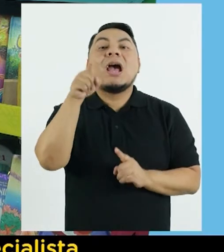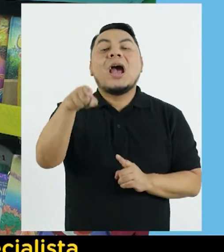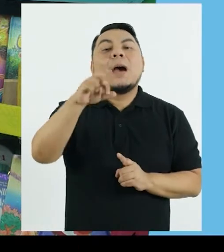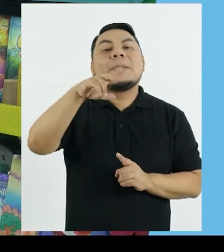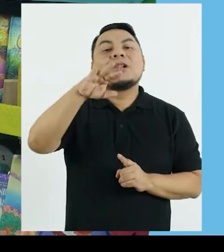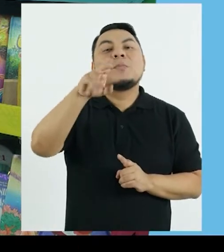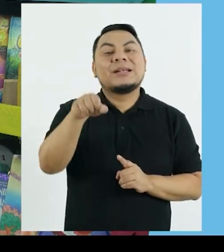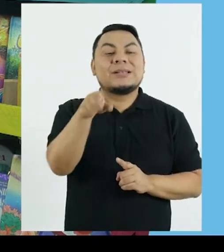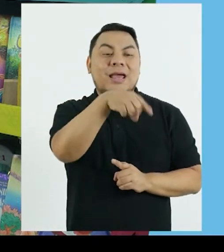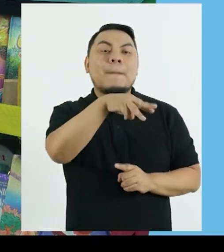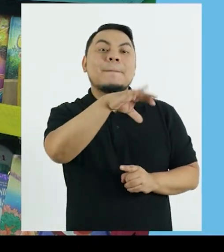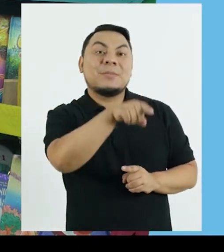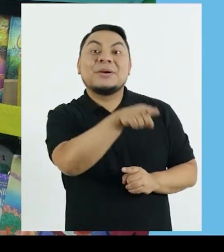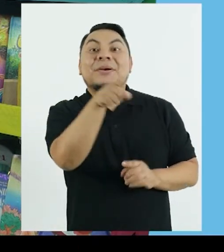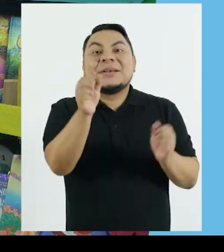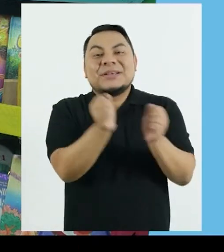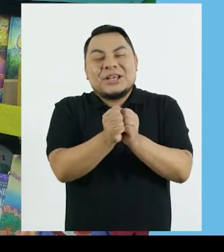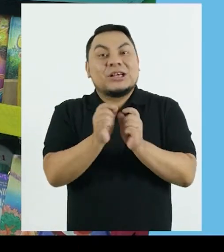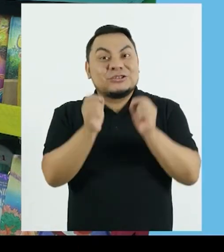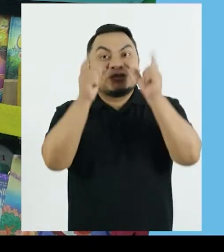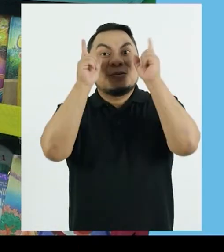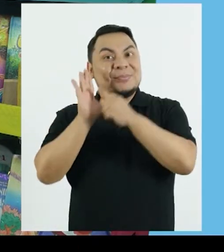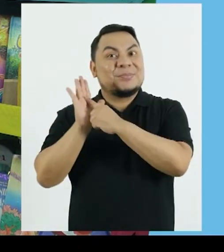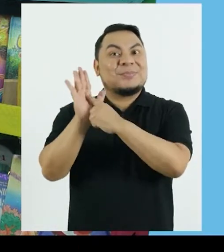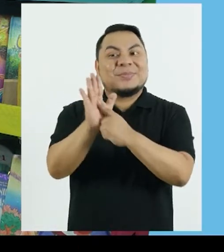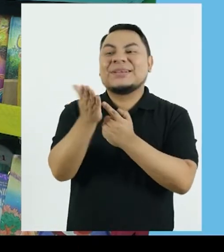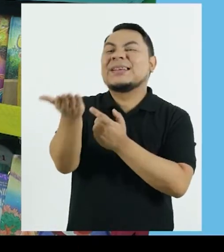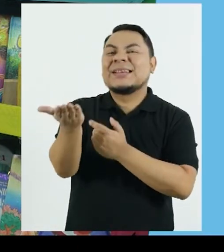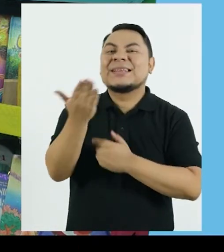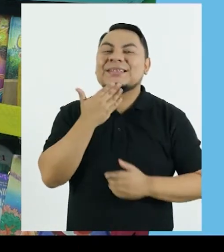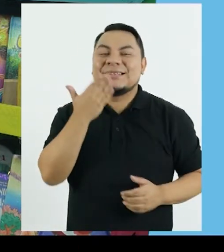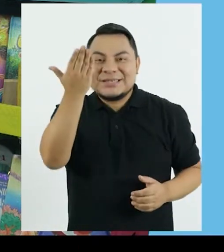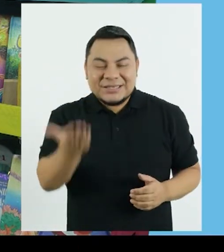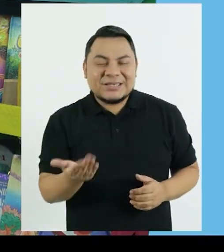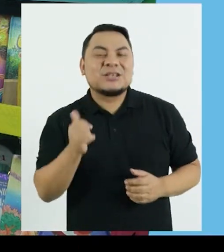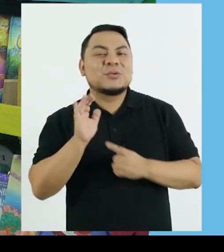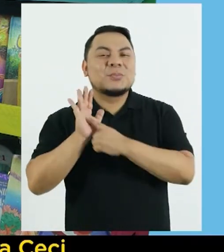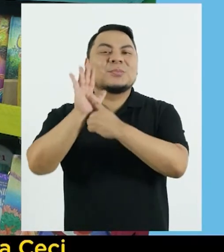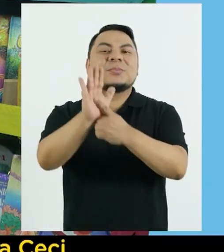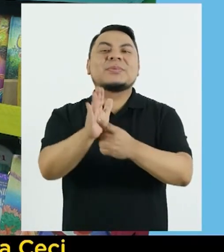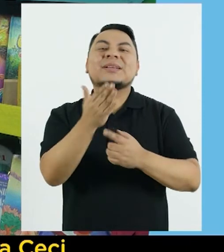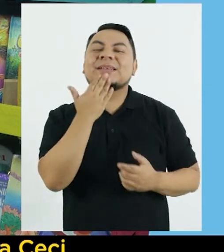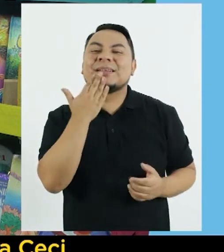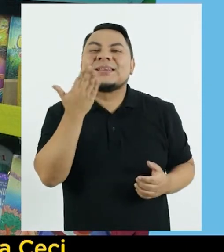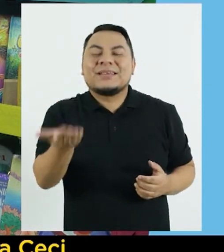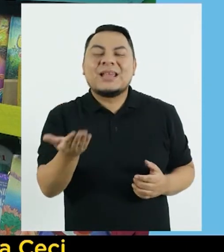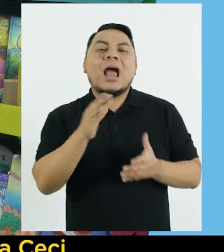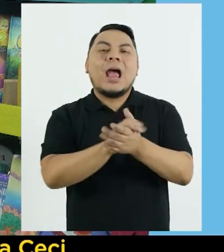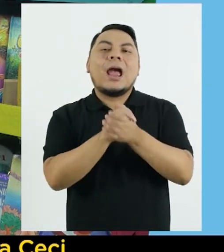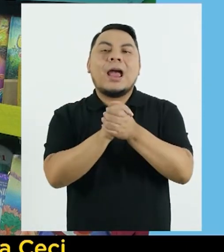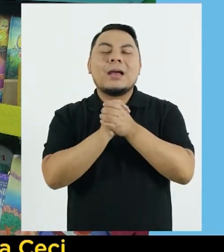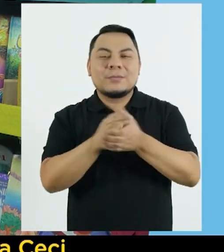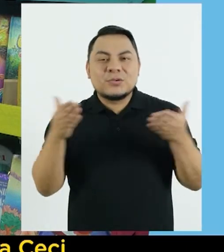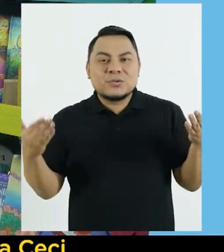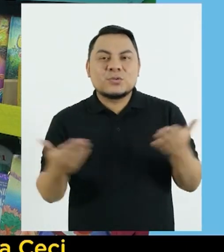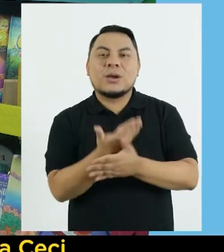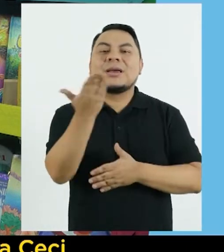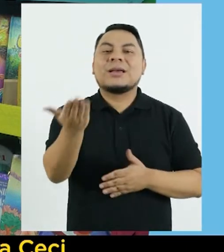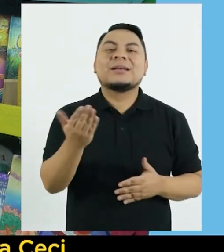especialista Suced Palomares y a Memo Y como sorpresa especial les